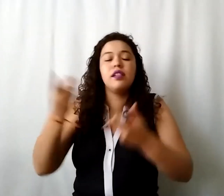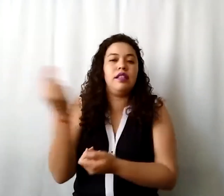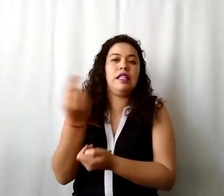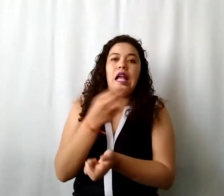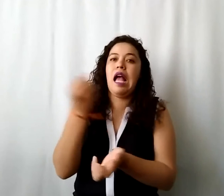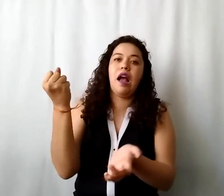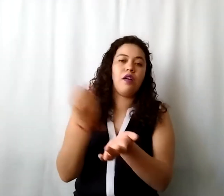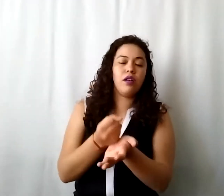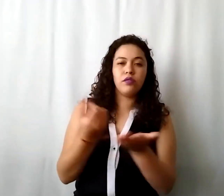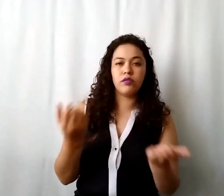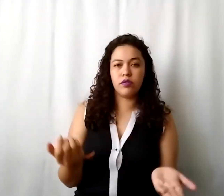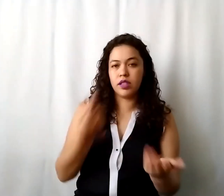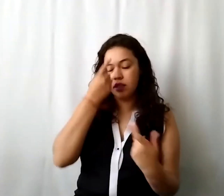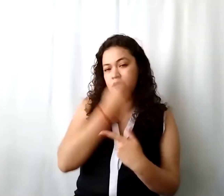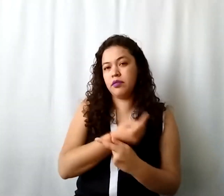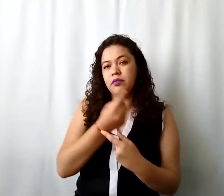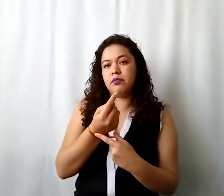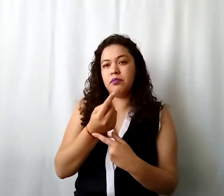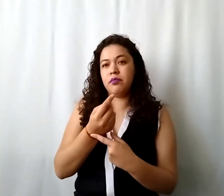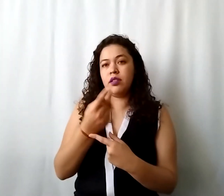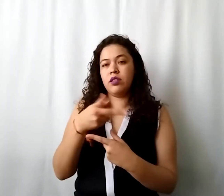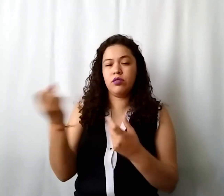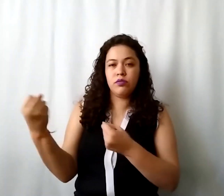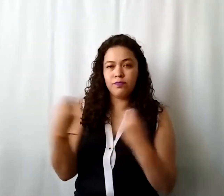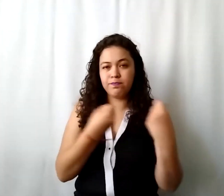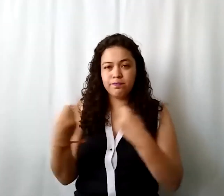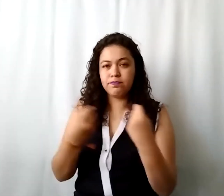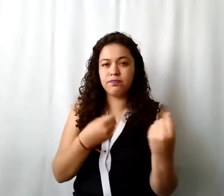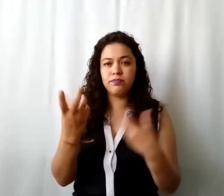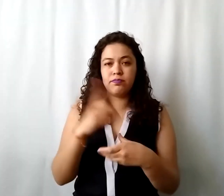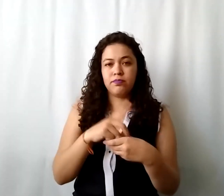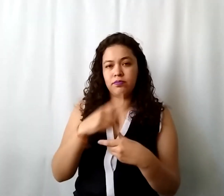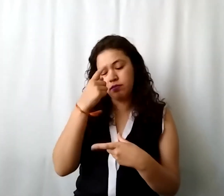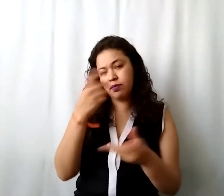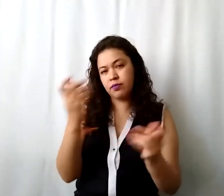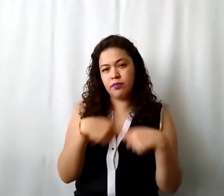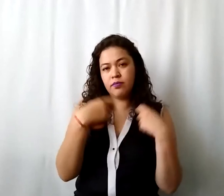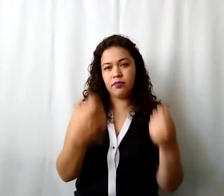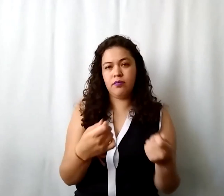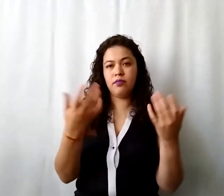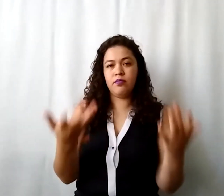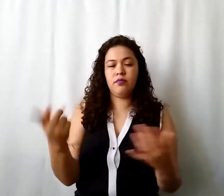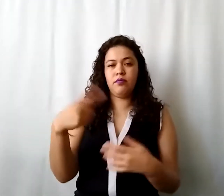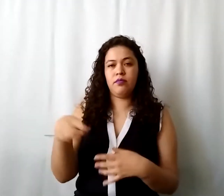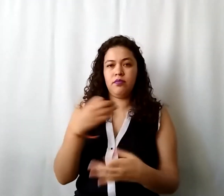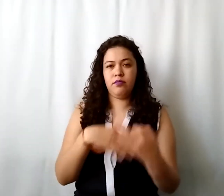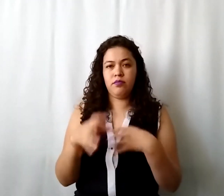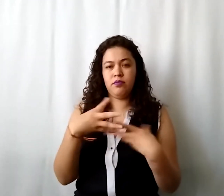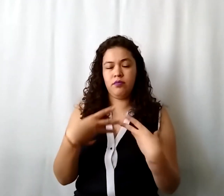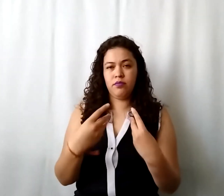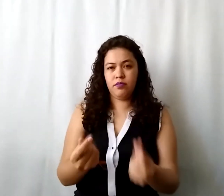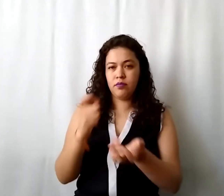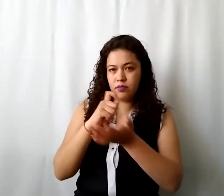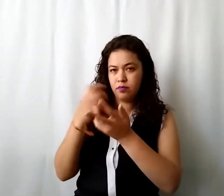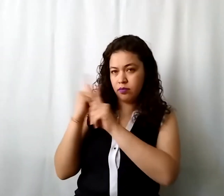institución para poder transportar el donativo a donde corresponda entonces ustedes todos los gastos de transportes